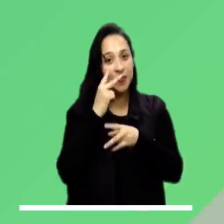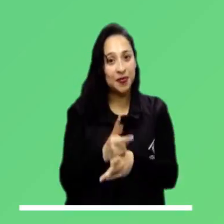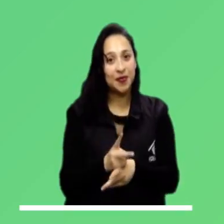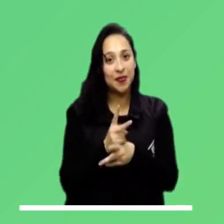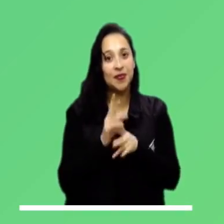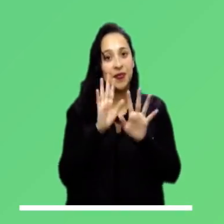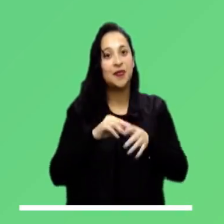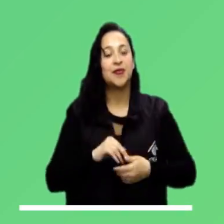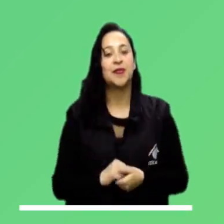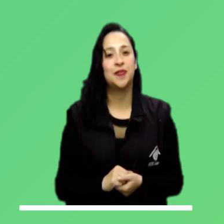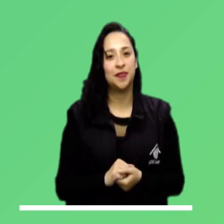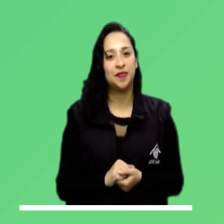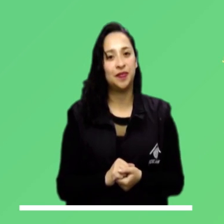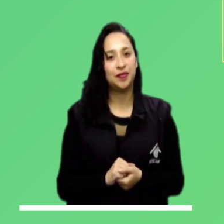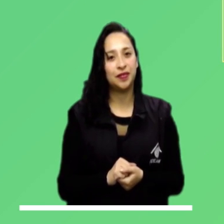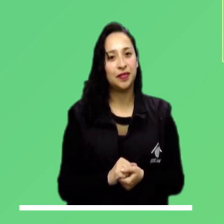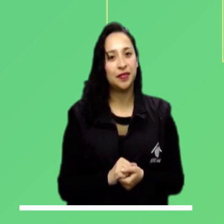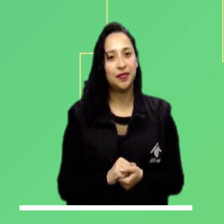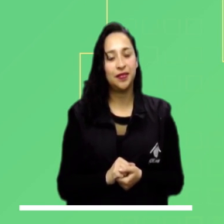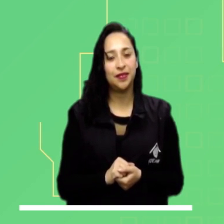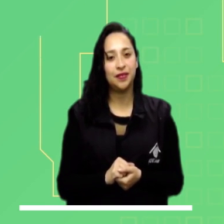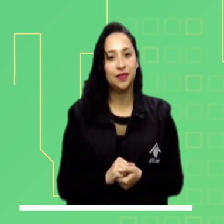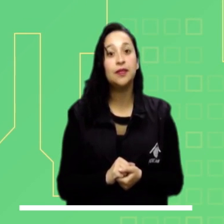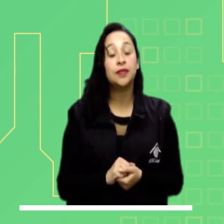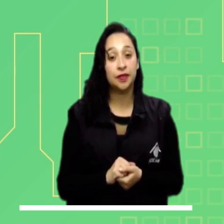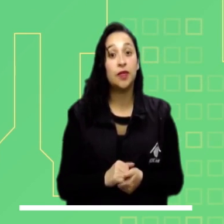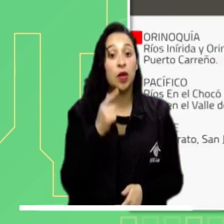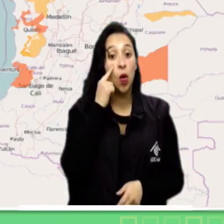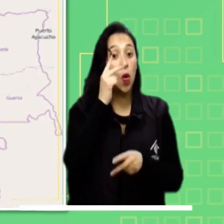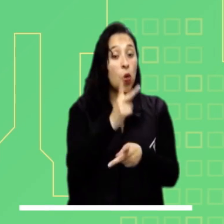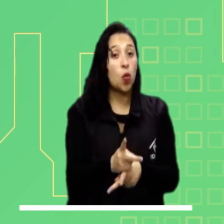continuación, las principales alertas para hoy a nivel nacional.